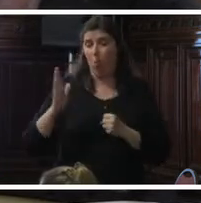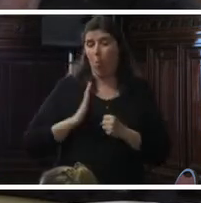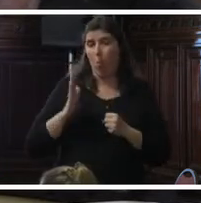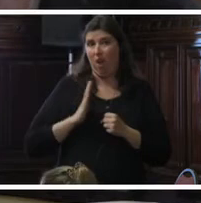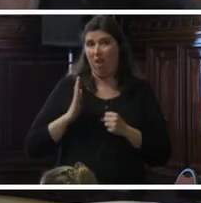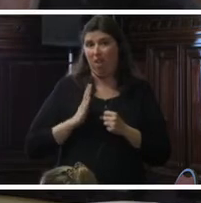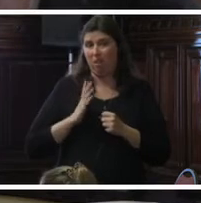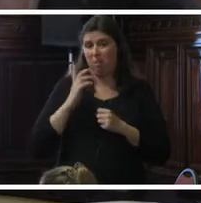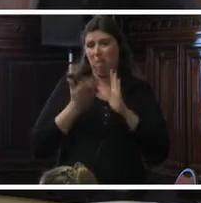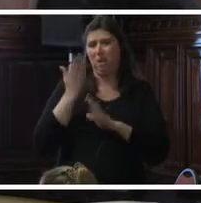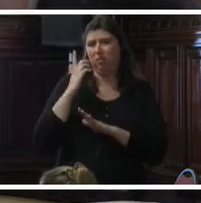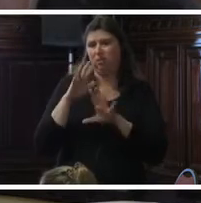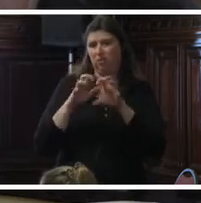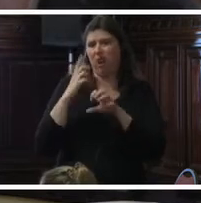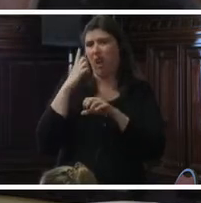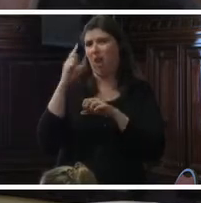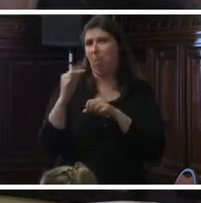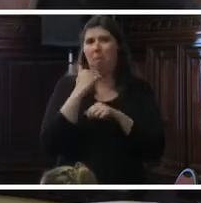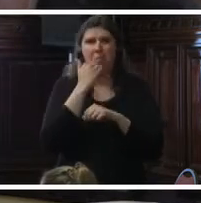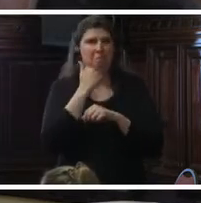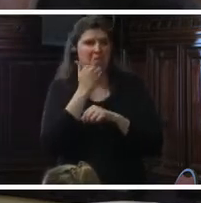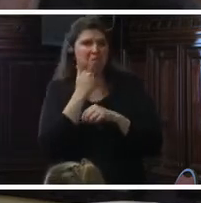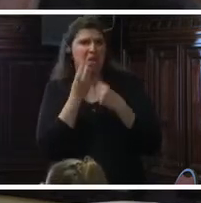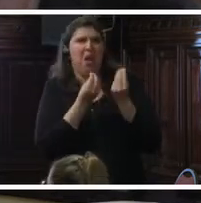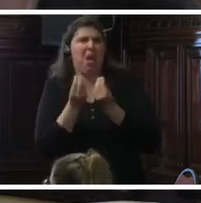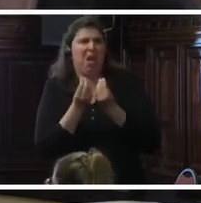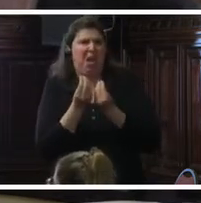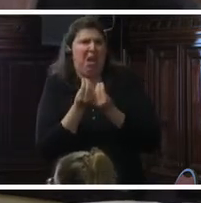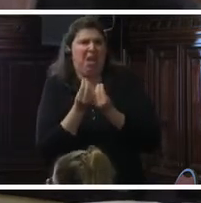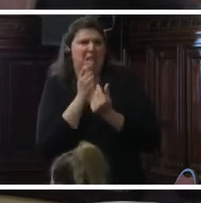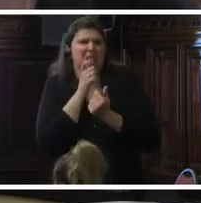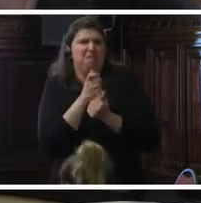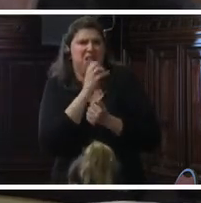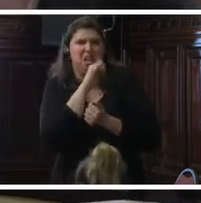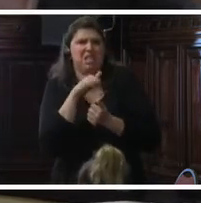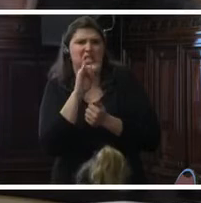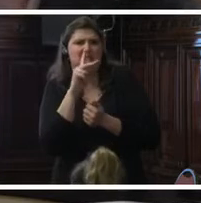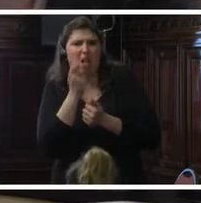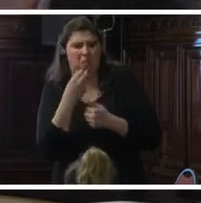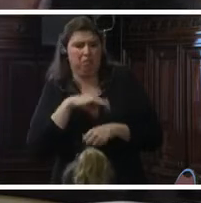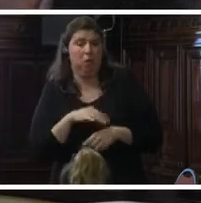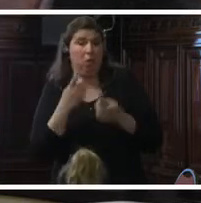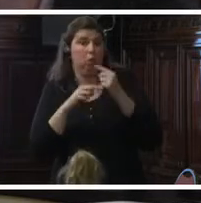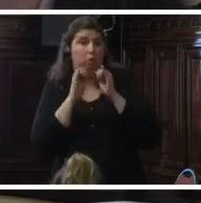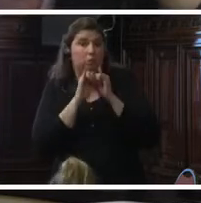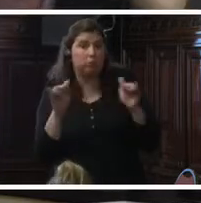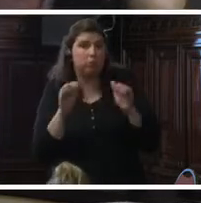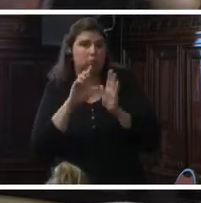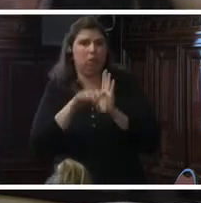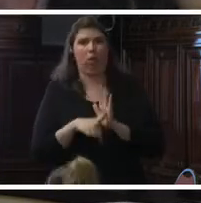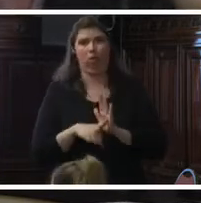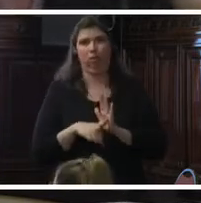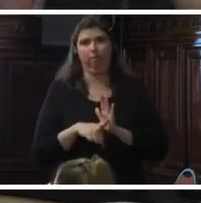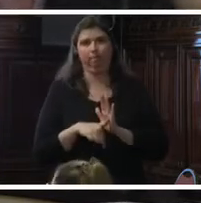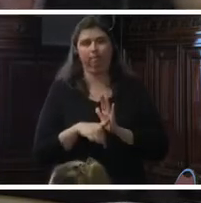aledaños no sabían qué era el Zika ni su impacto. Para este momento, las campañas ya eran demasiado tarde. Por ejemplo,